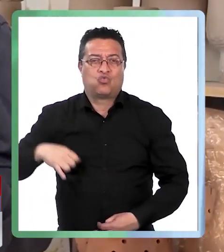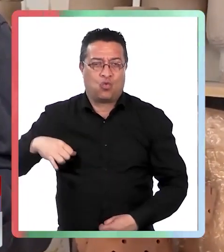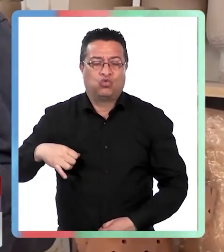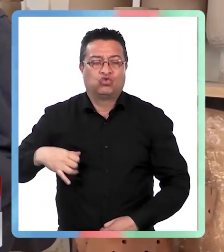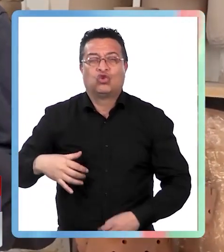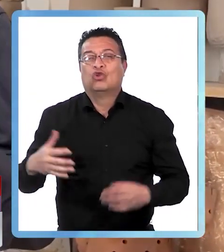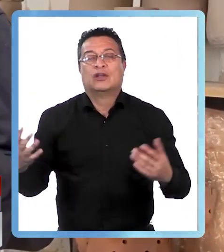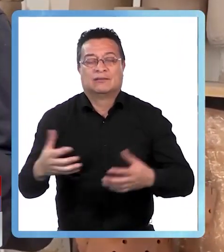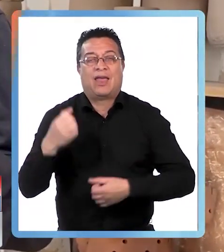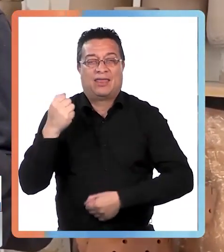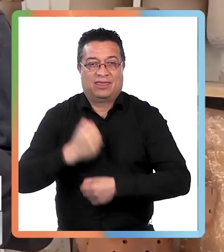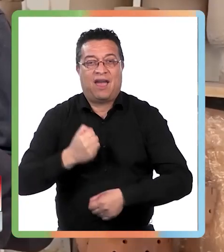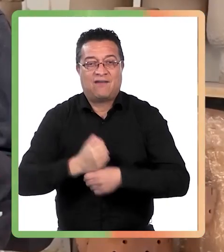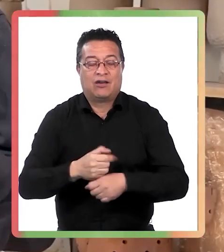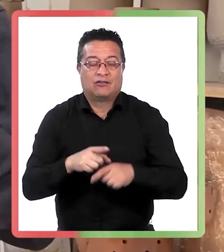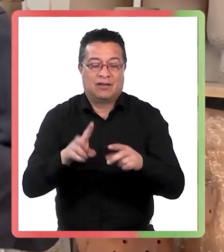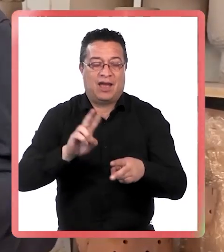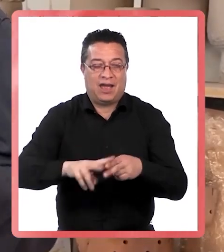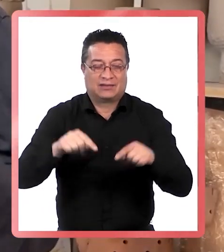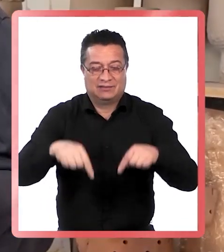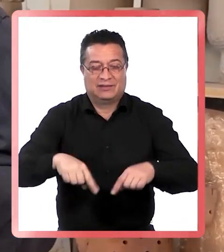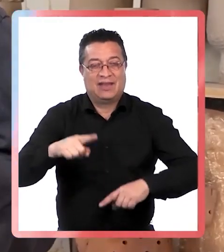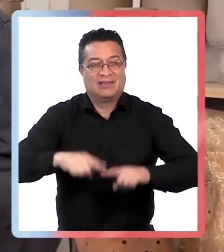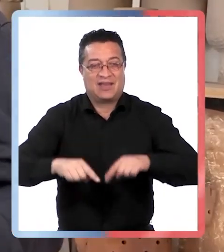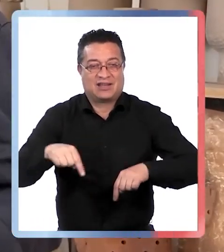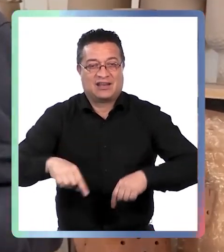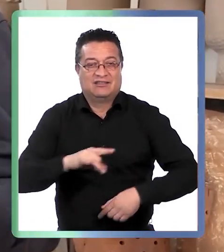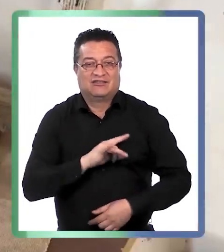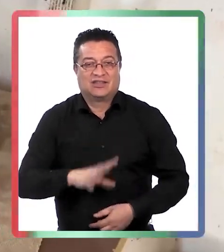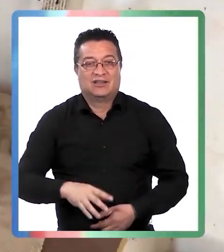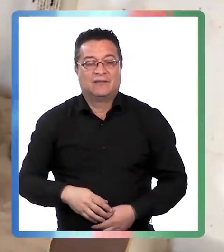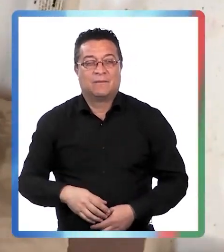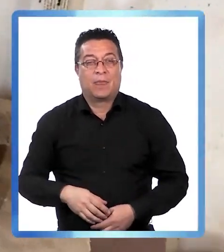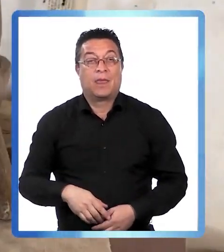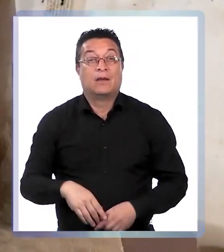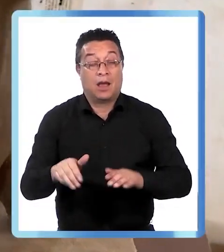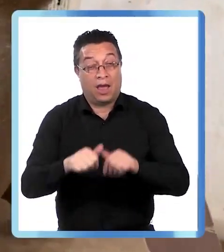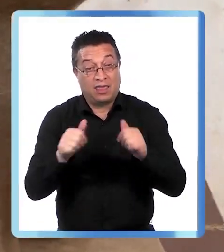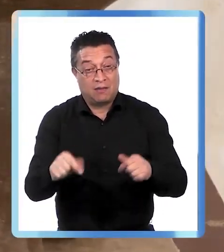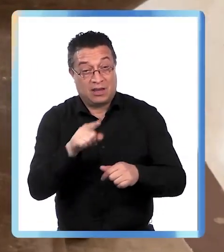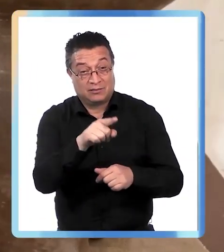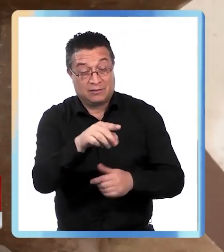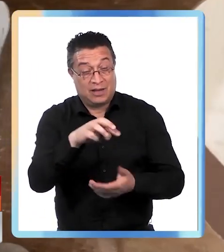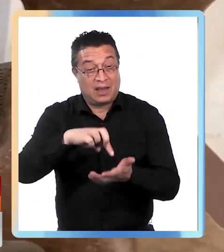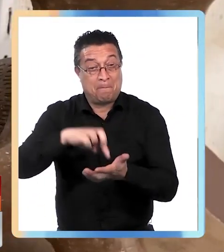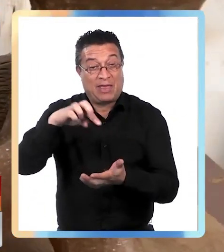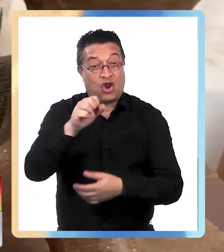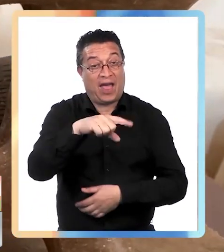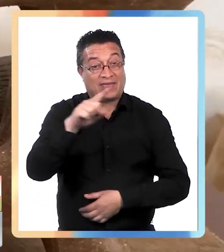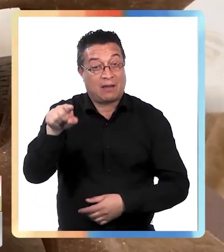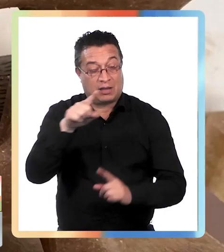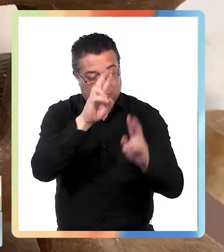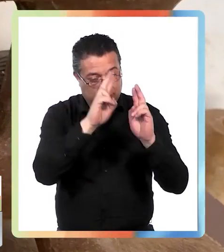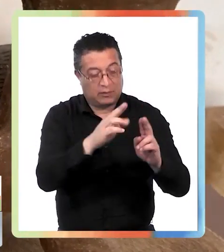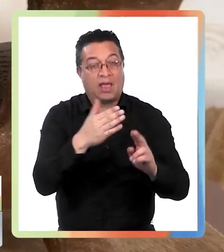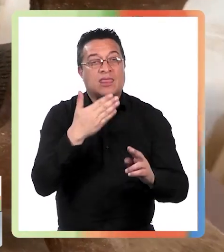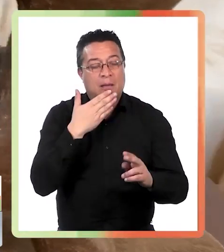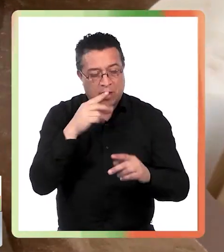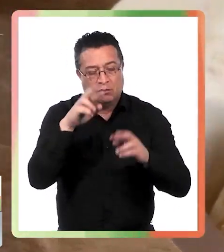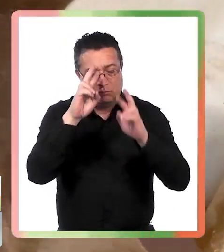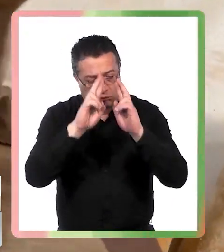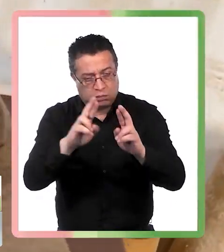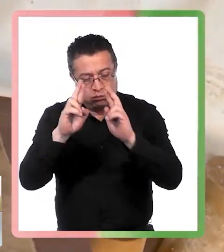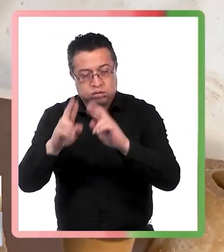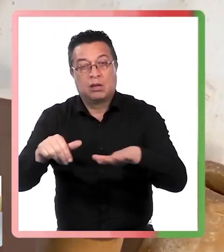completo sobre el trabajo que se hace en nuestra tierra Además de la artesana de San Pedro de Atacama